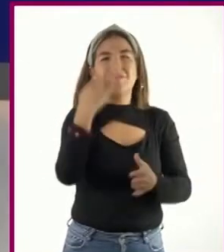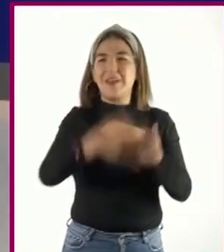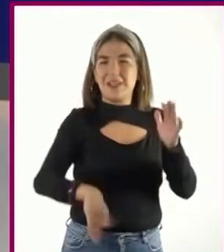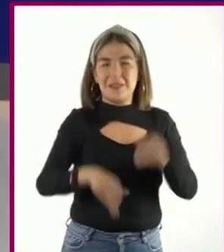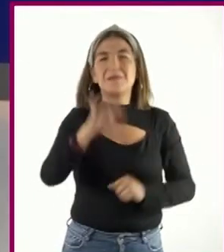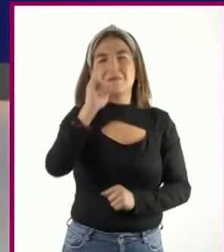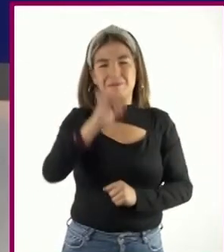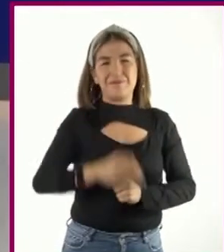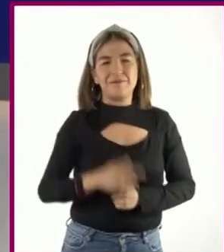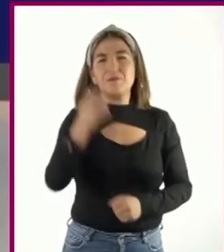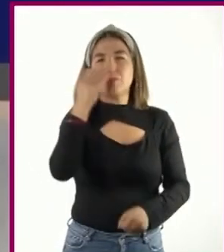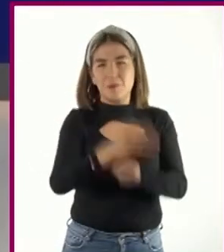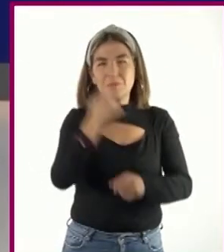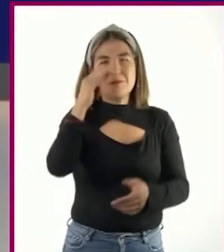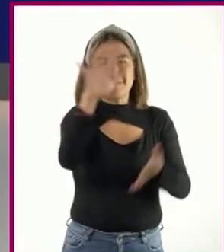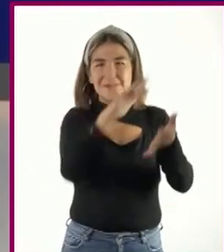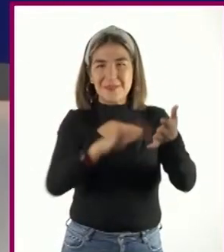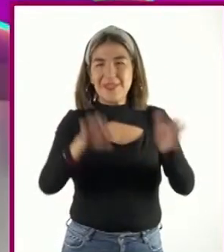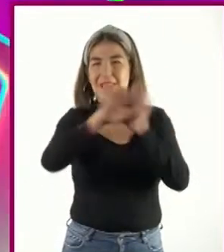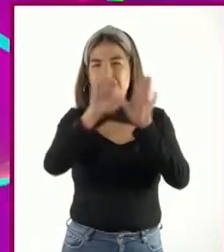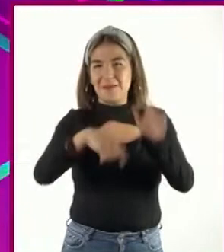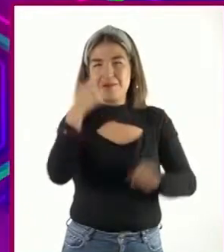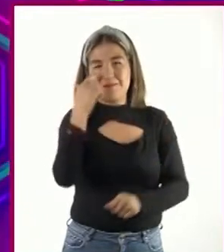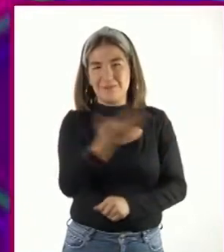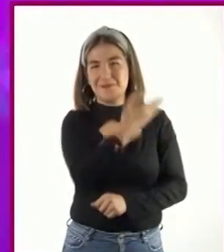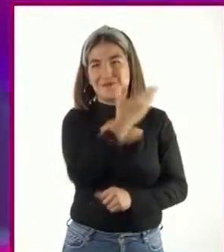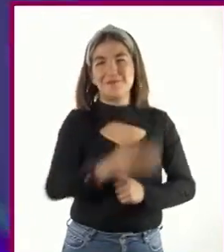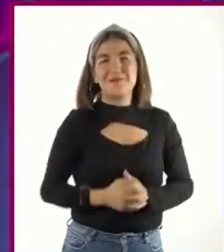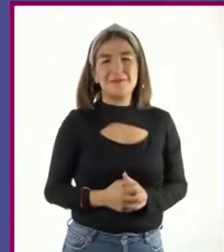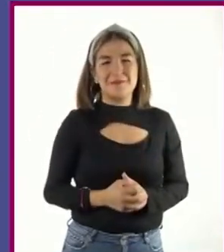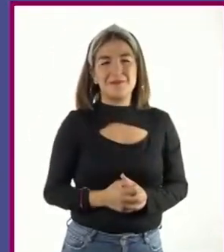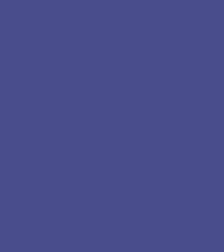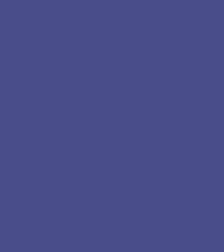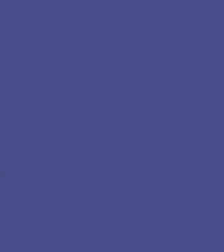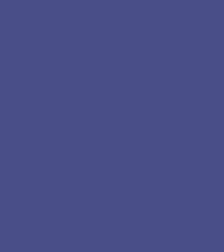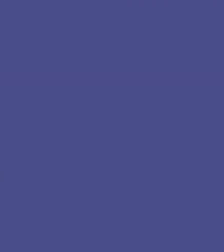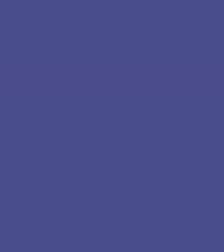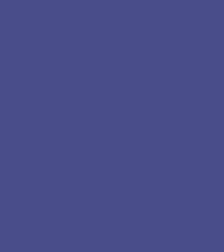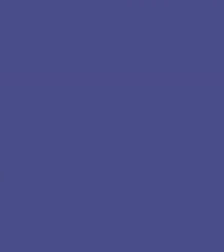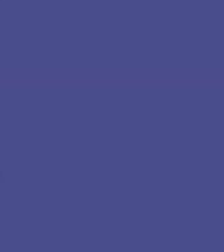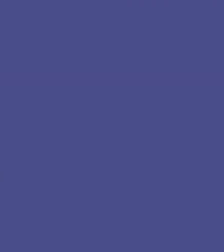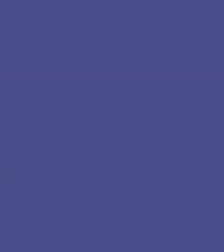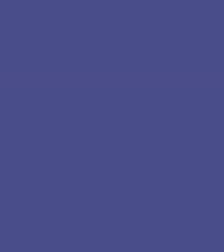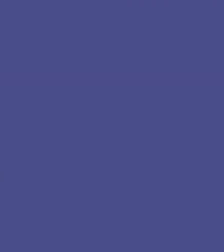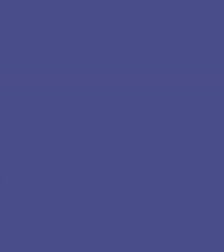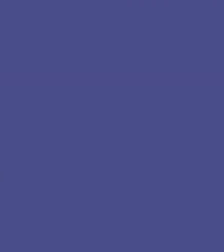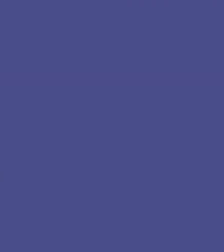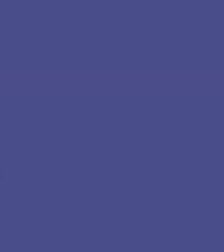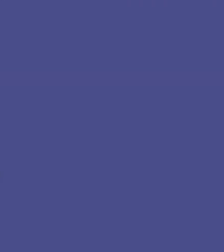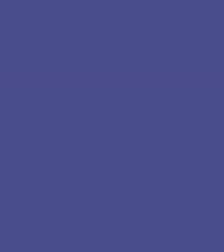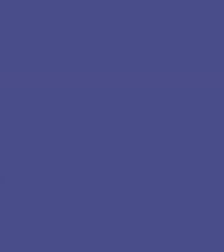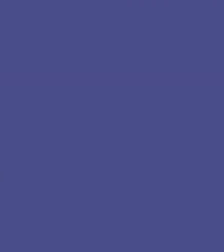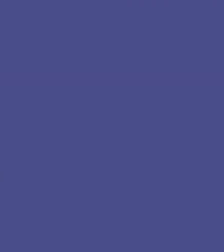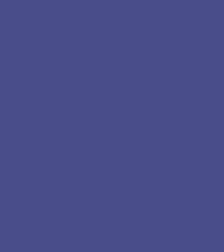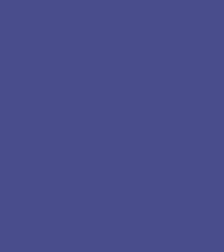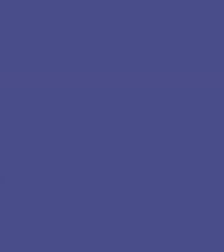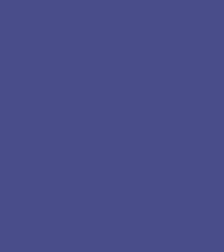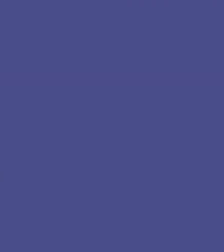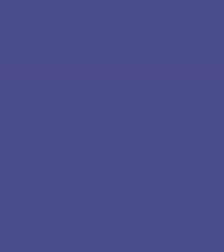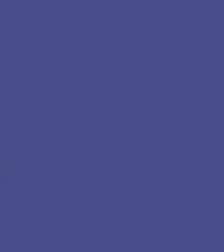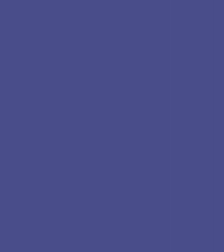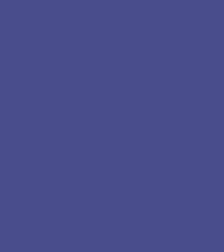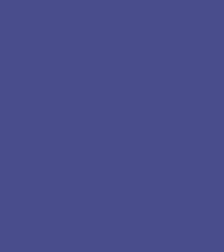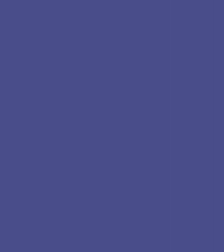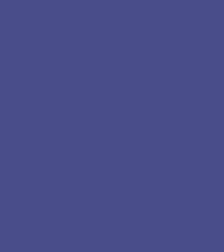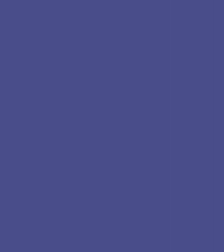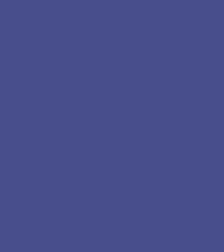Sí, leamos algunos ejemplos. Estimados padres de familia, secundaria Sor Juana Inés de